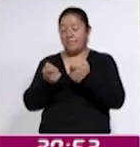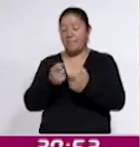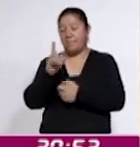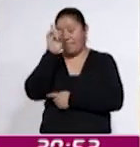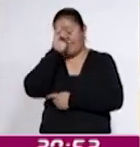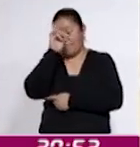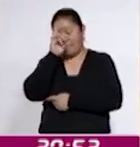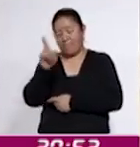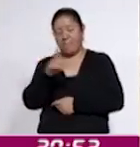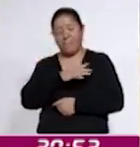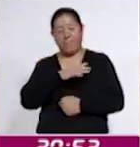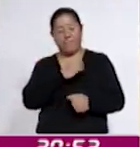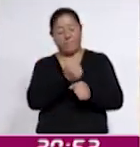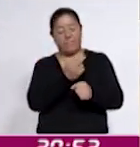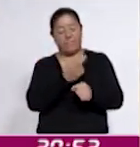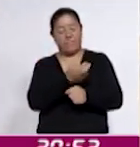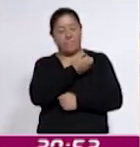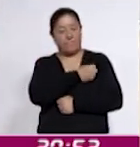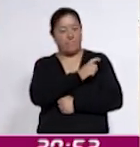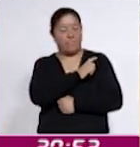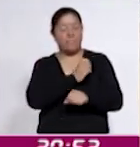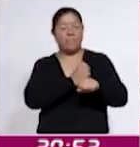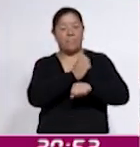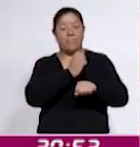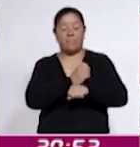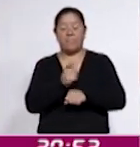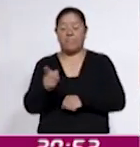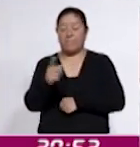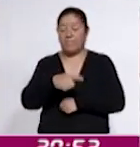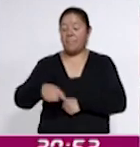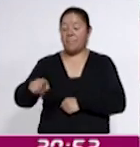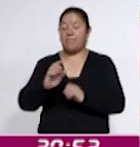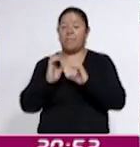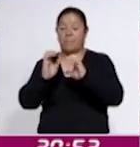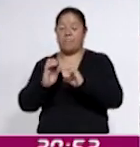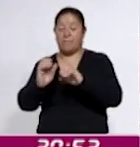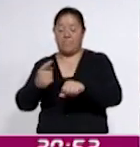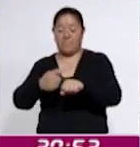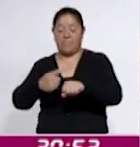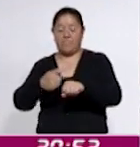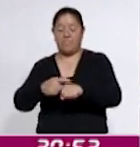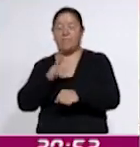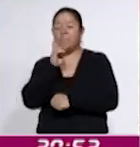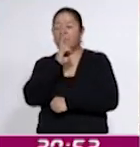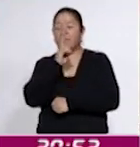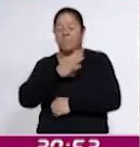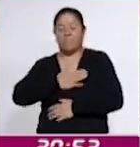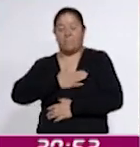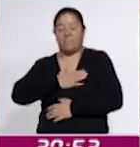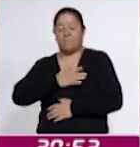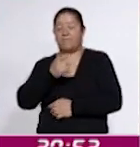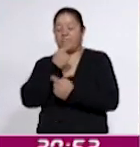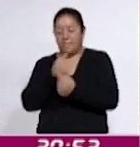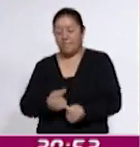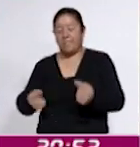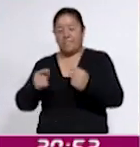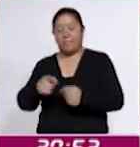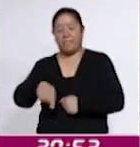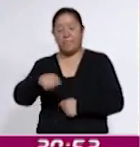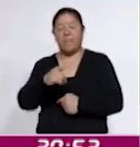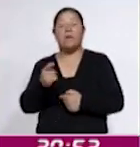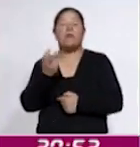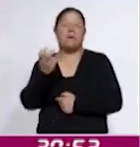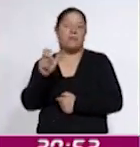recomendaciones de la Secretaría de Salud del Estado, a fin de prevenir enfermedades respiratorias en los menores. Esta acción permitirá que los